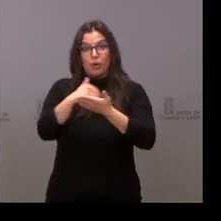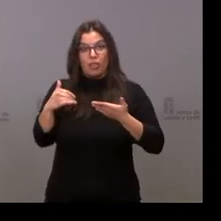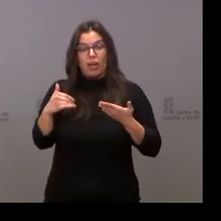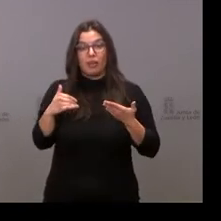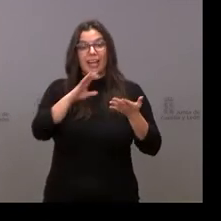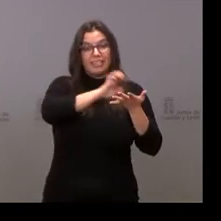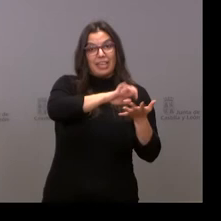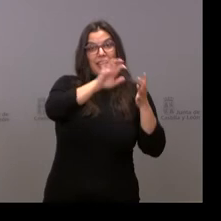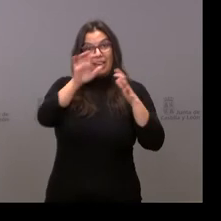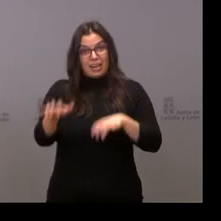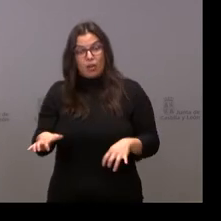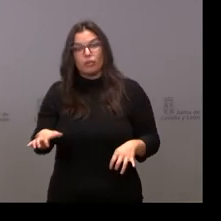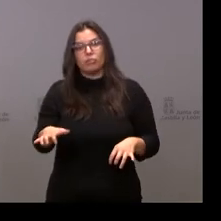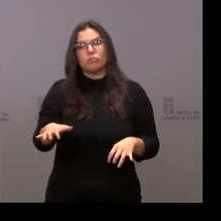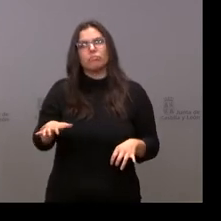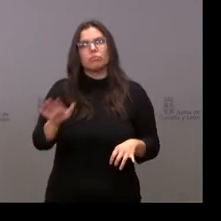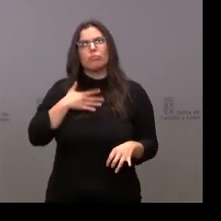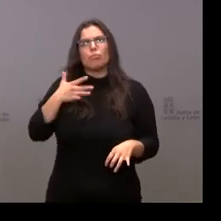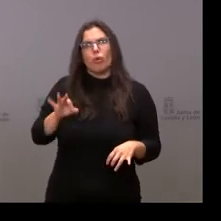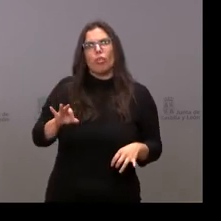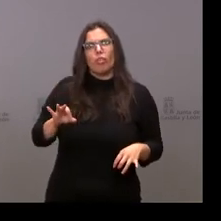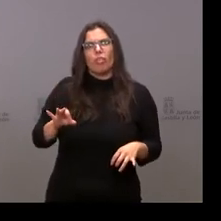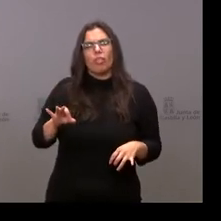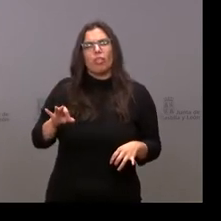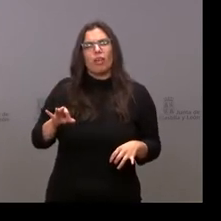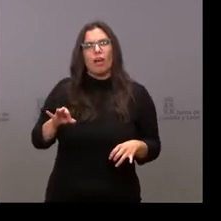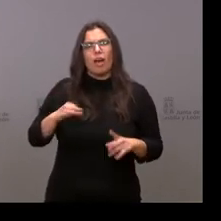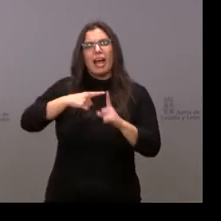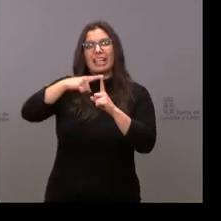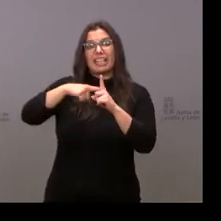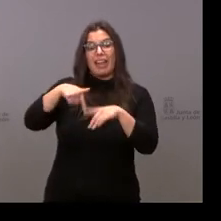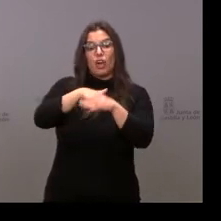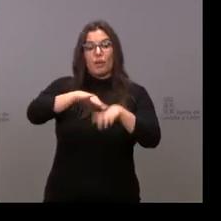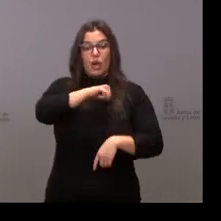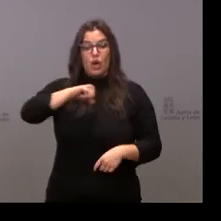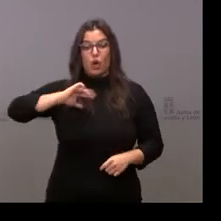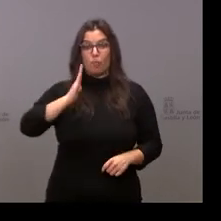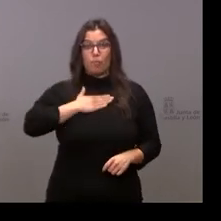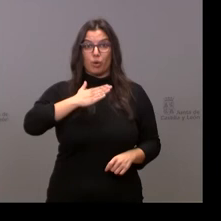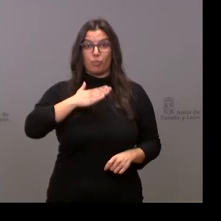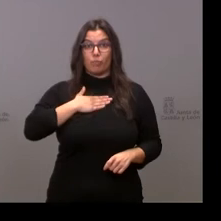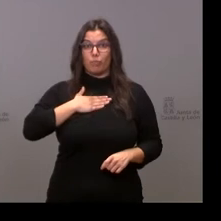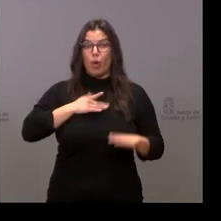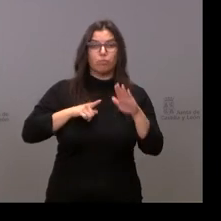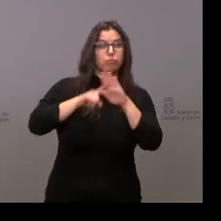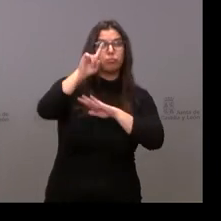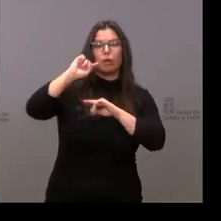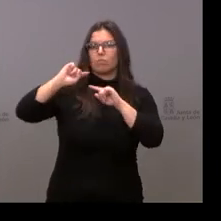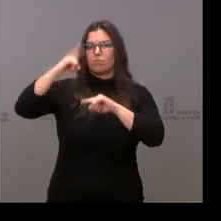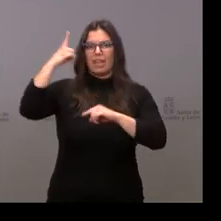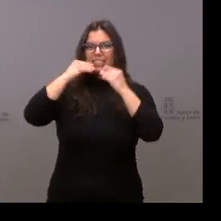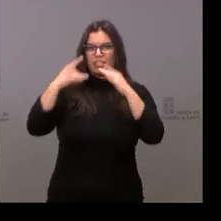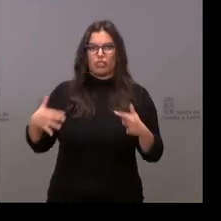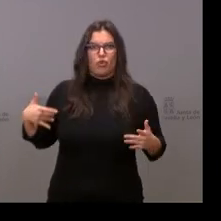Castilla y León, hayamos podido disfrutar del mayor nivel de autogobierno y prosperidad de toda nuestra historia.